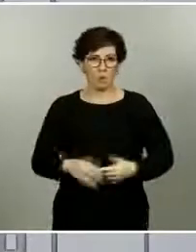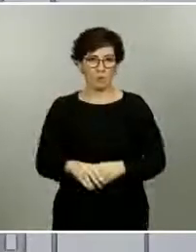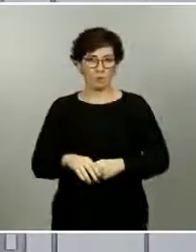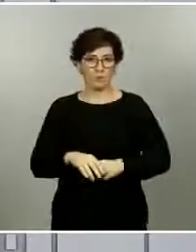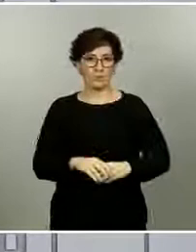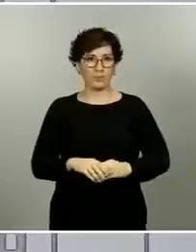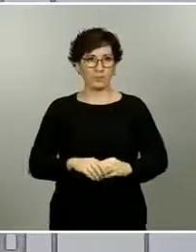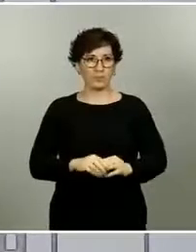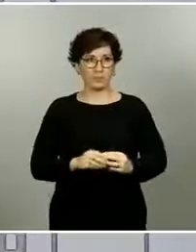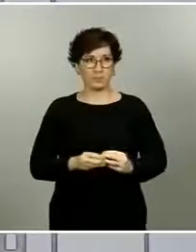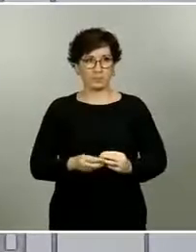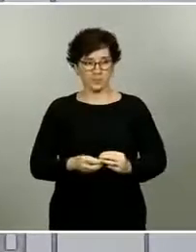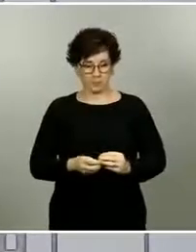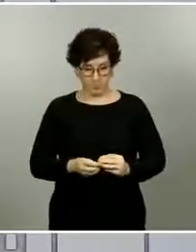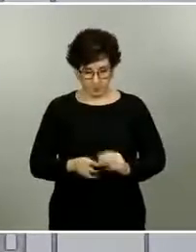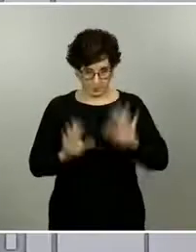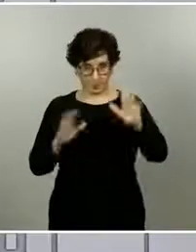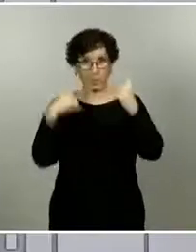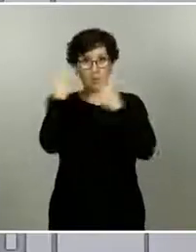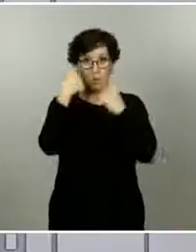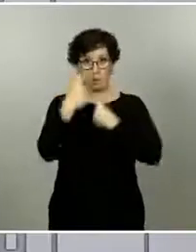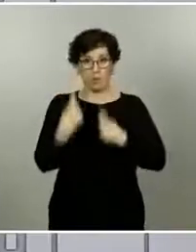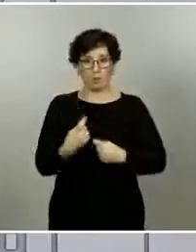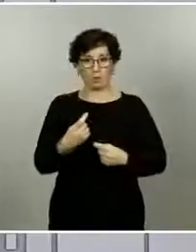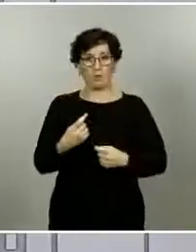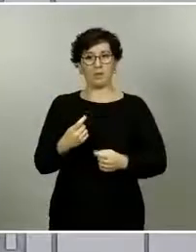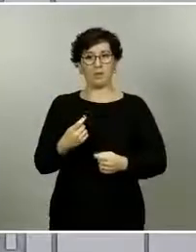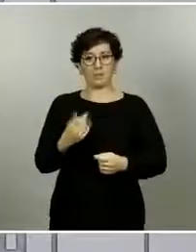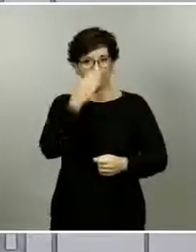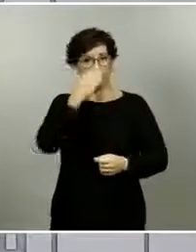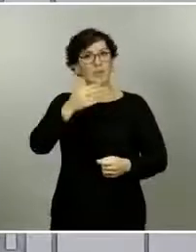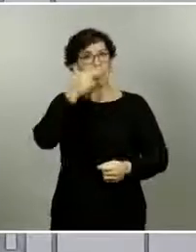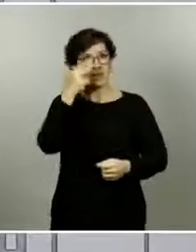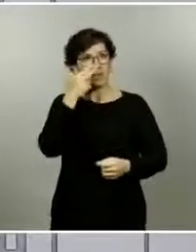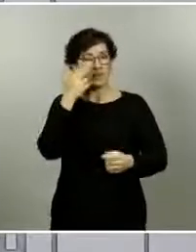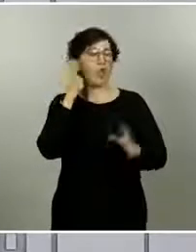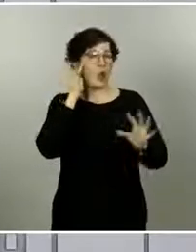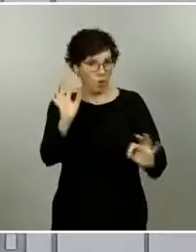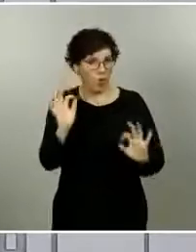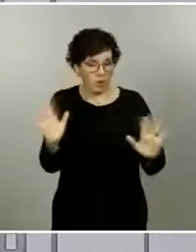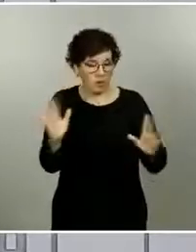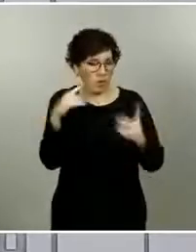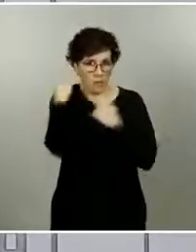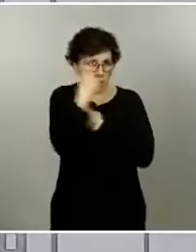Bueno, son varias preguntas, la verdad es que todas interesantes y lógicas.